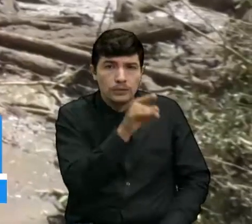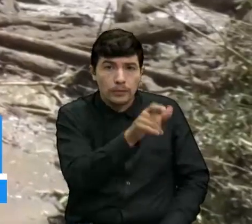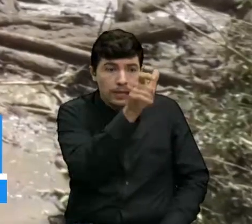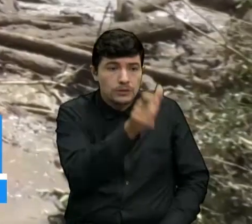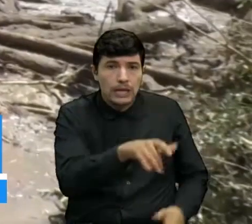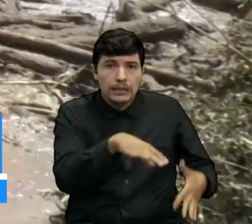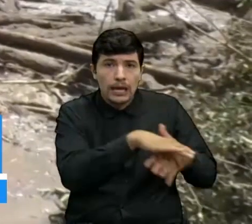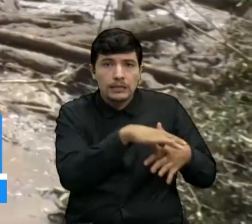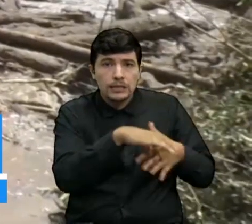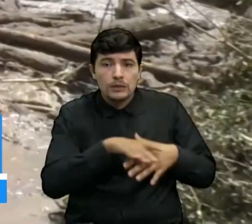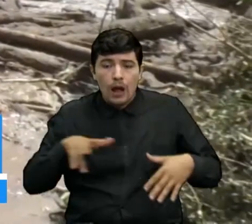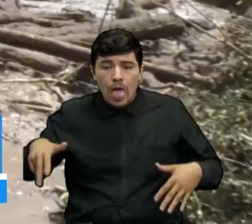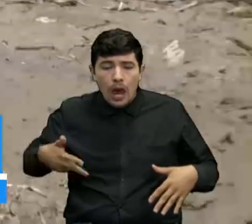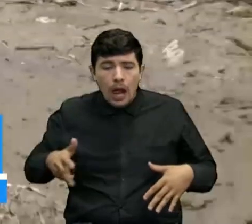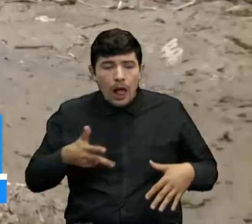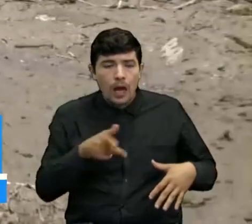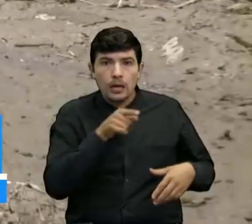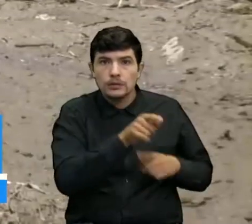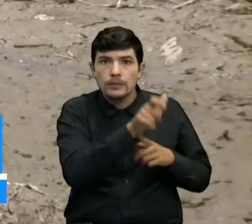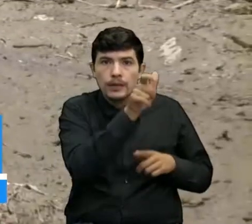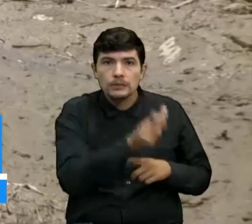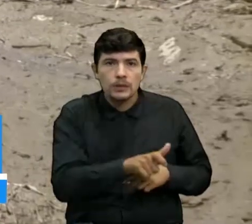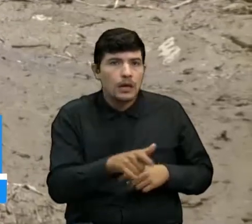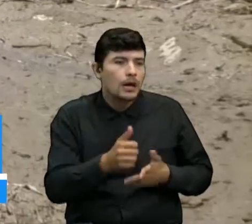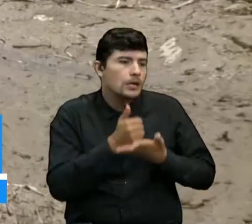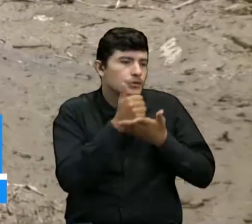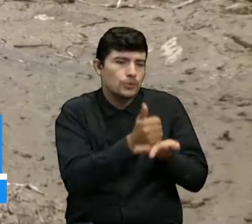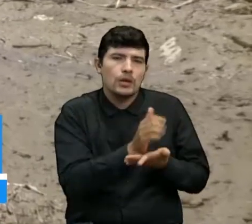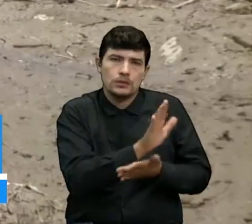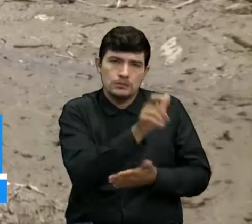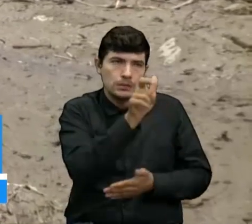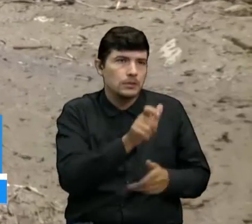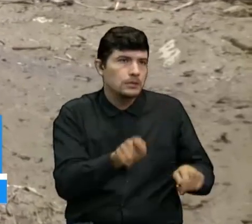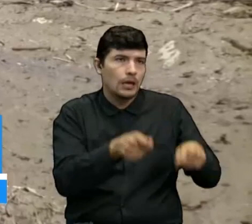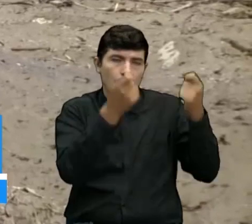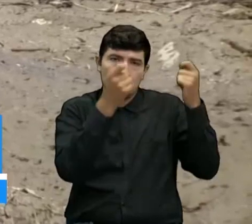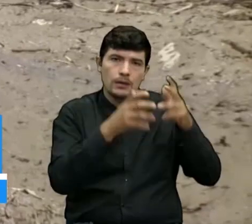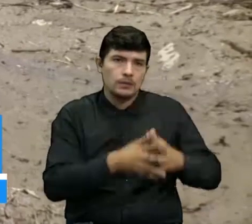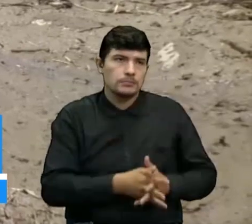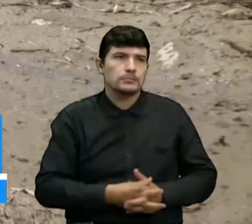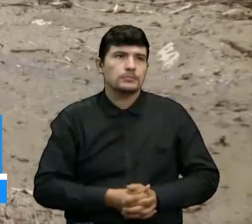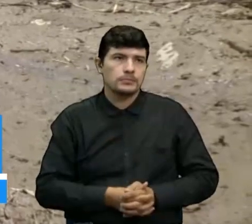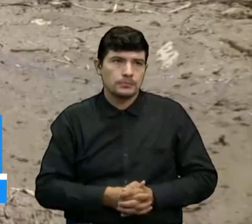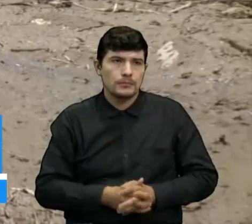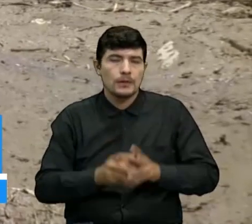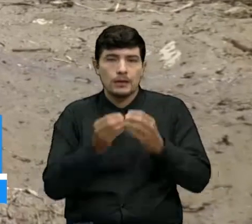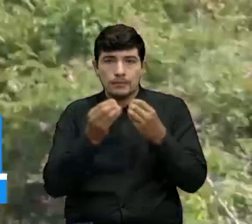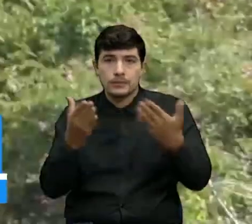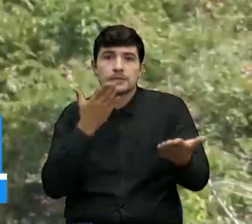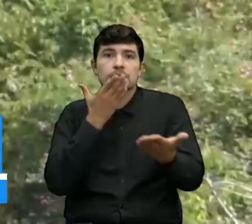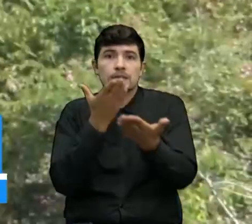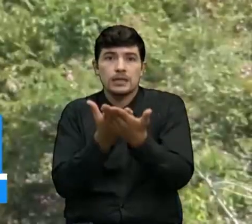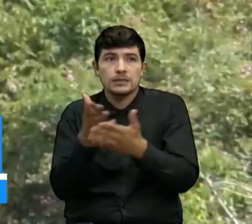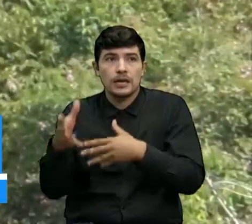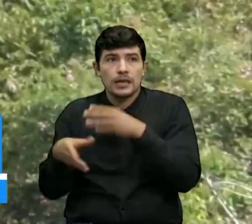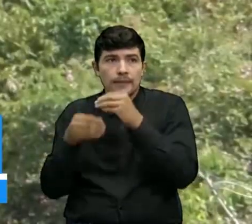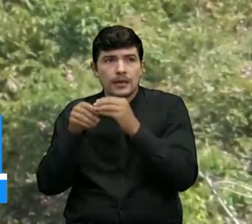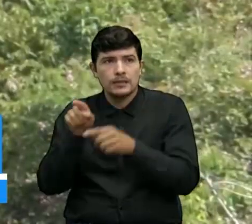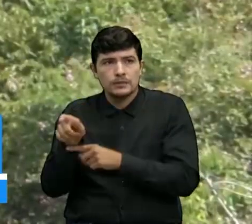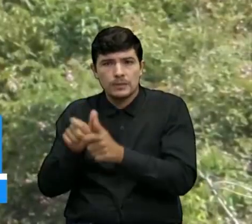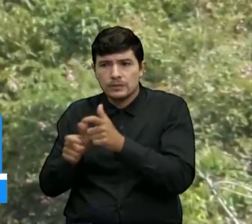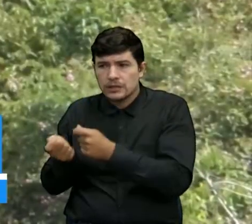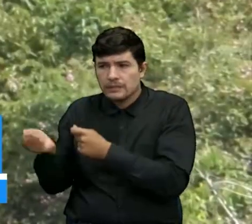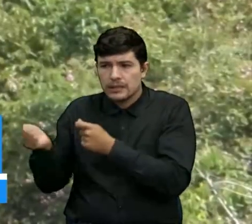taxista que venía de Cárcasi, y él fue el que tal vez nos oyó y fue y llevó la noticia, le agradecemos también a los señores vecinos,